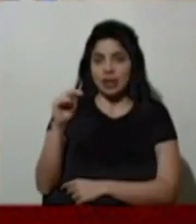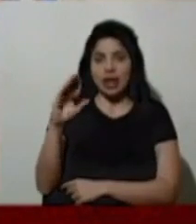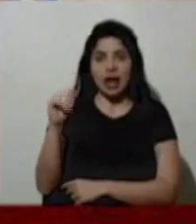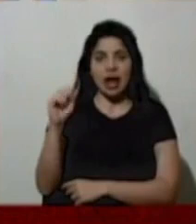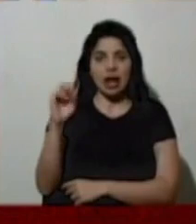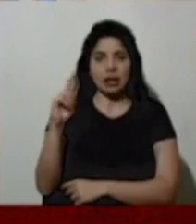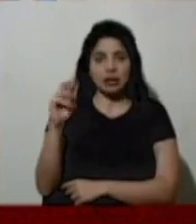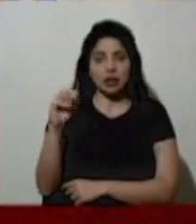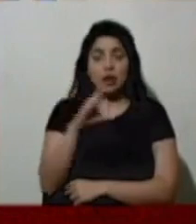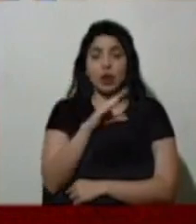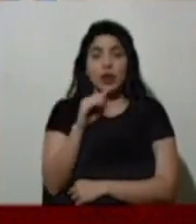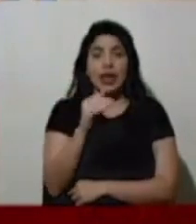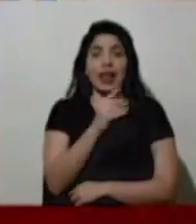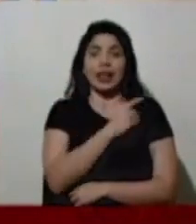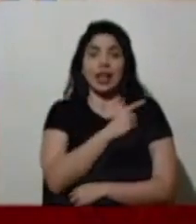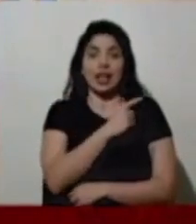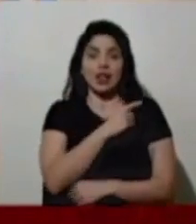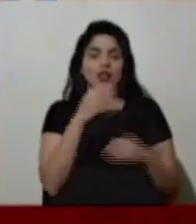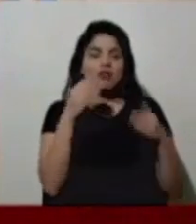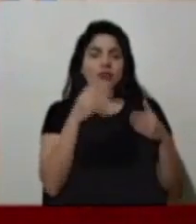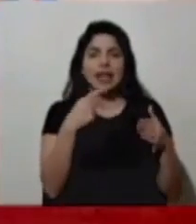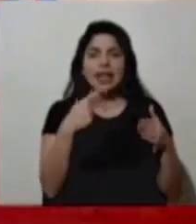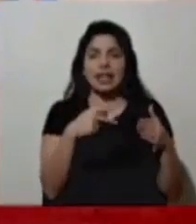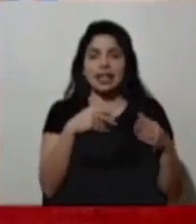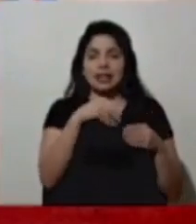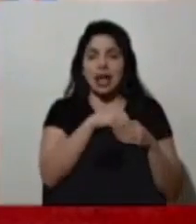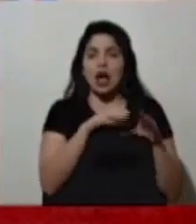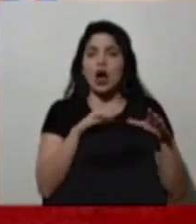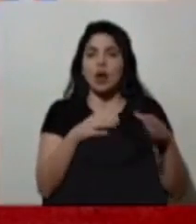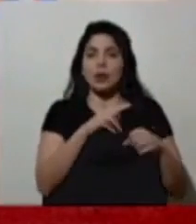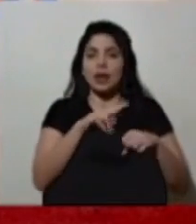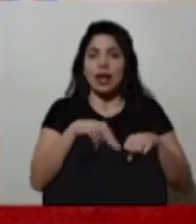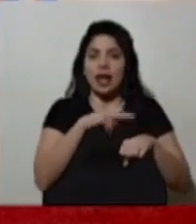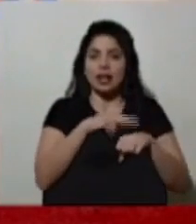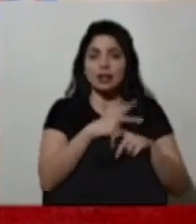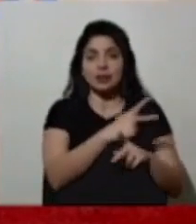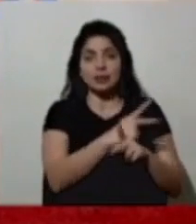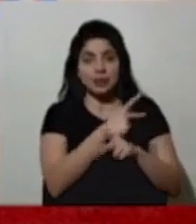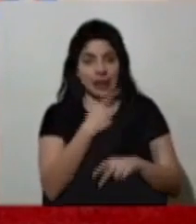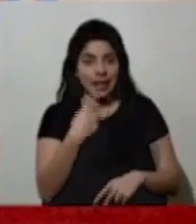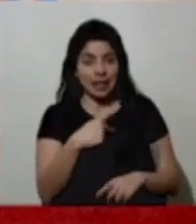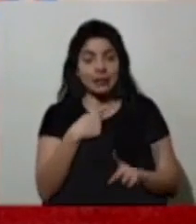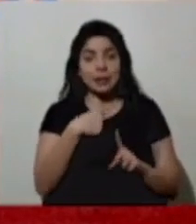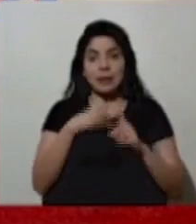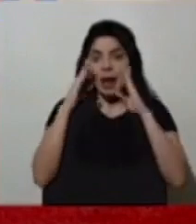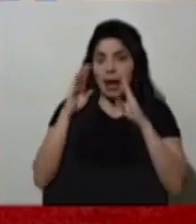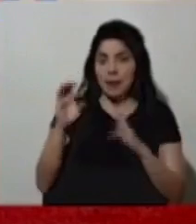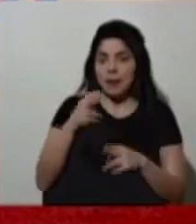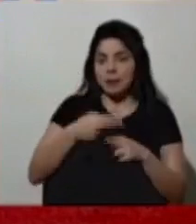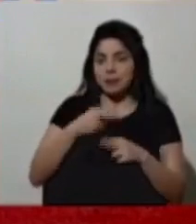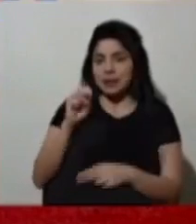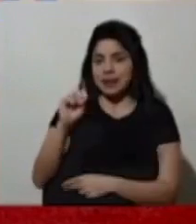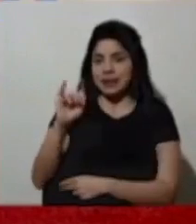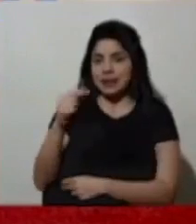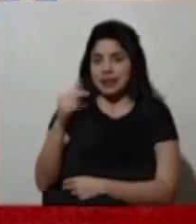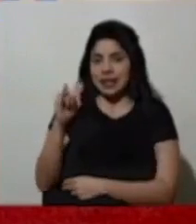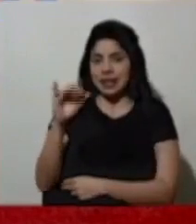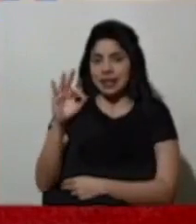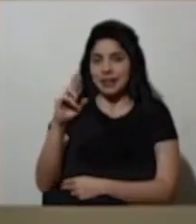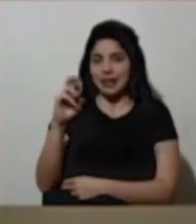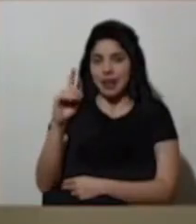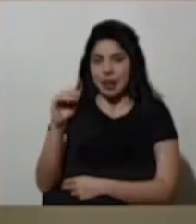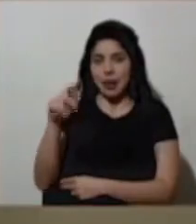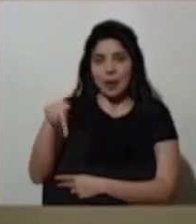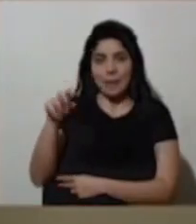director de riesgo de la Comisión Nacional de Prevención de Riesgos y Atención de Emergencias, el señor Sigifredo Pérez. A